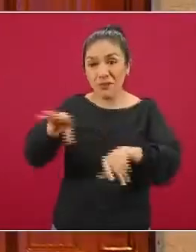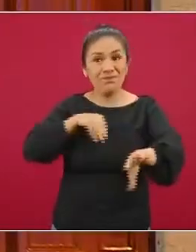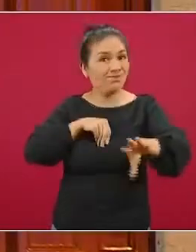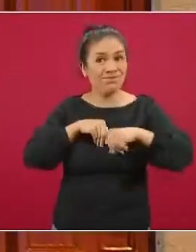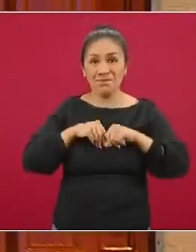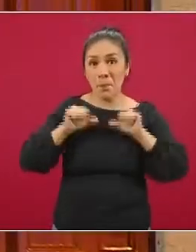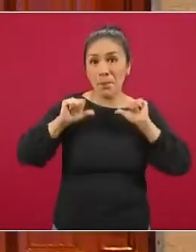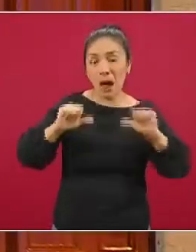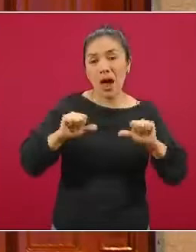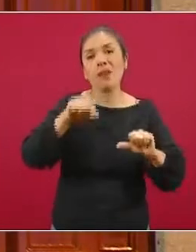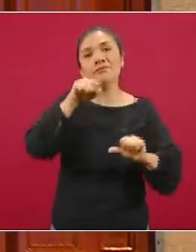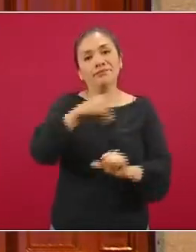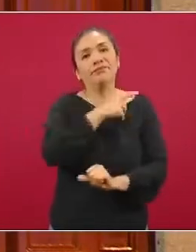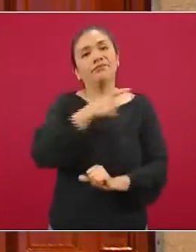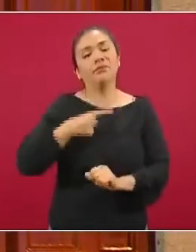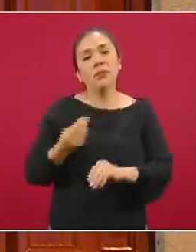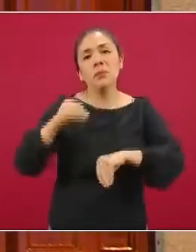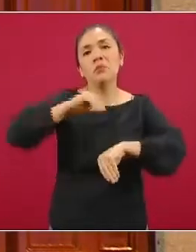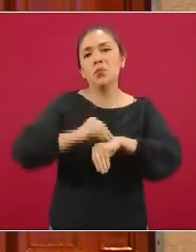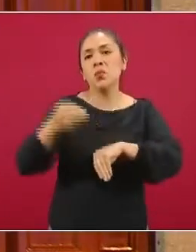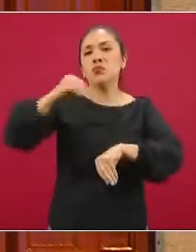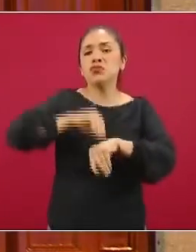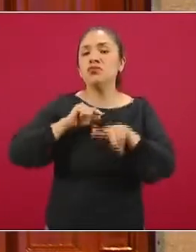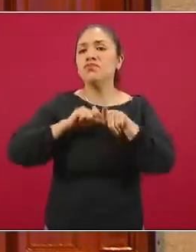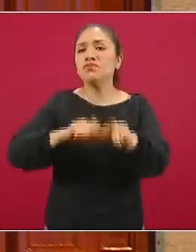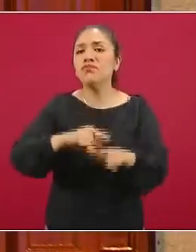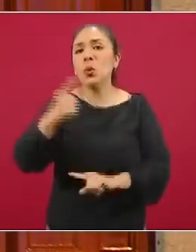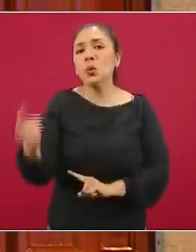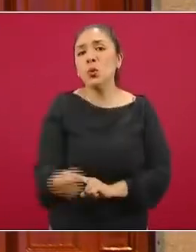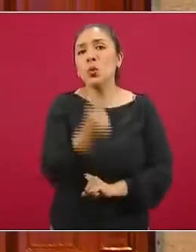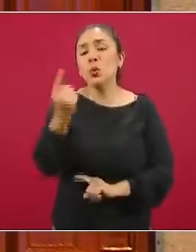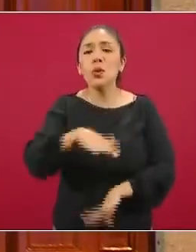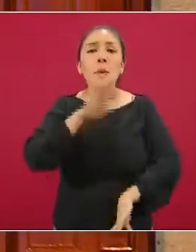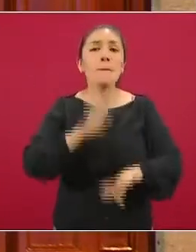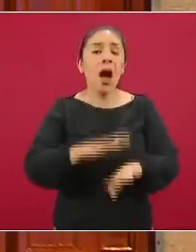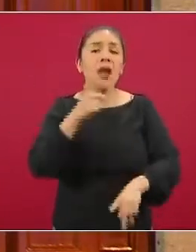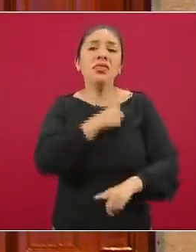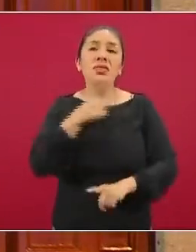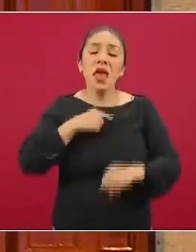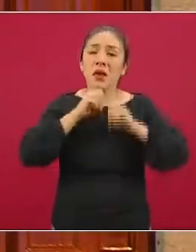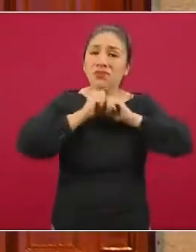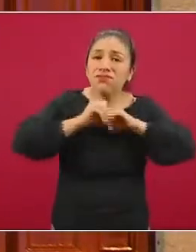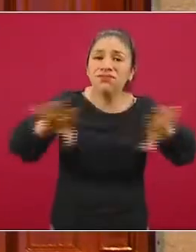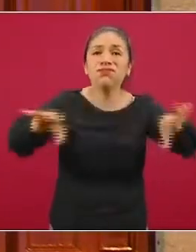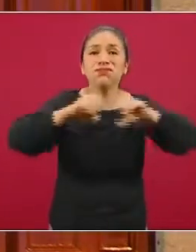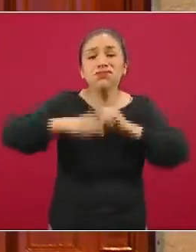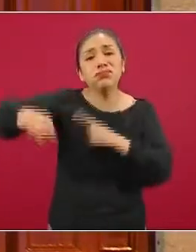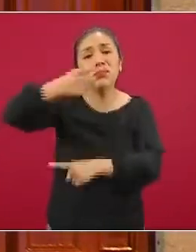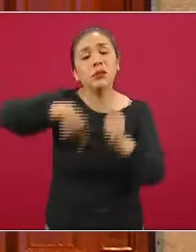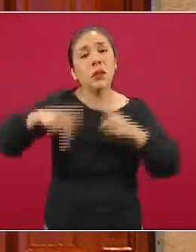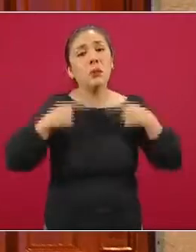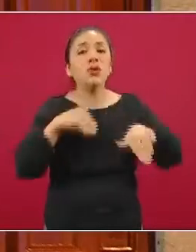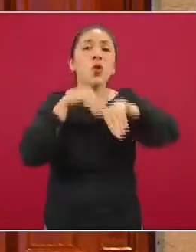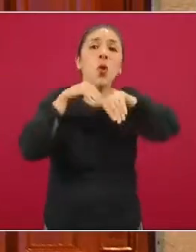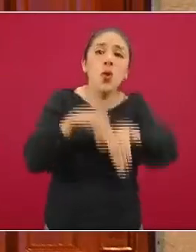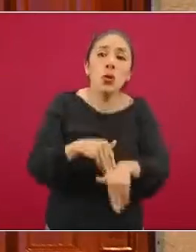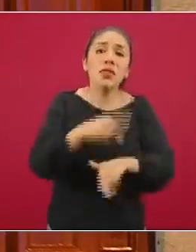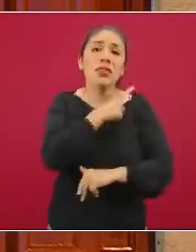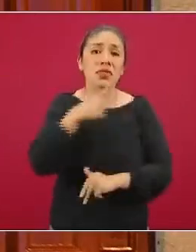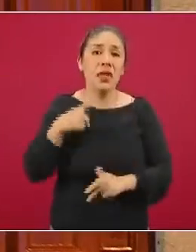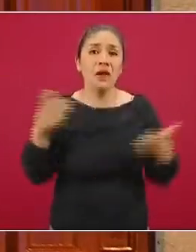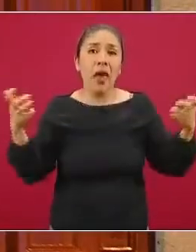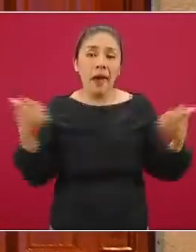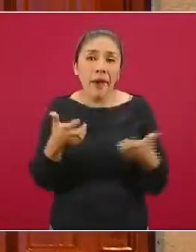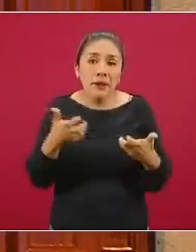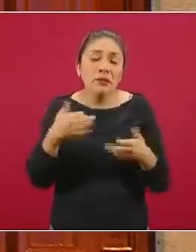deben de mantenerse implementadas, deben de ser altamente difundidas y puestas en práctica por la población,